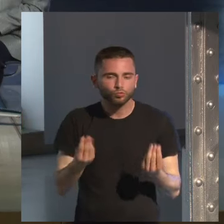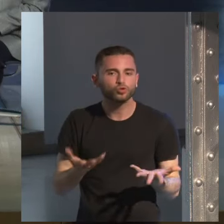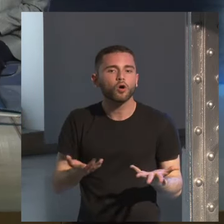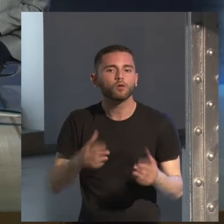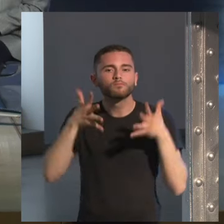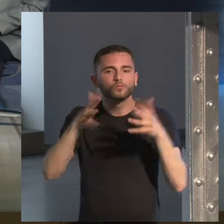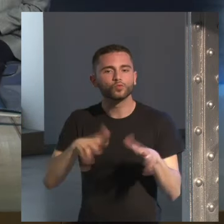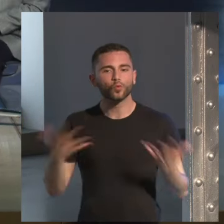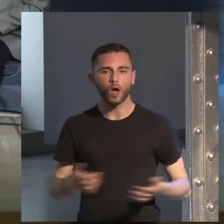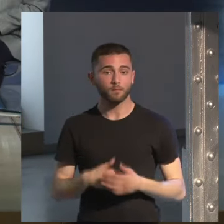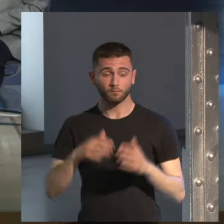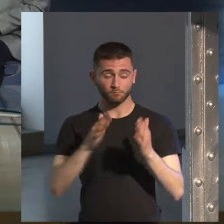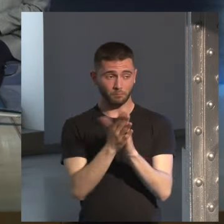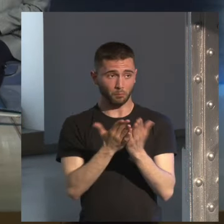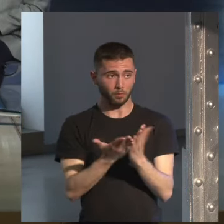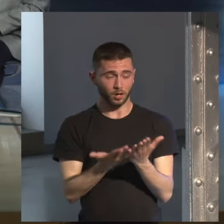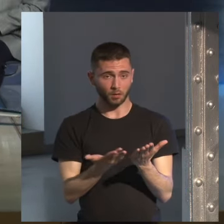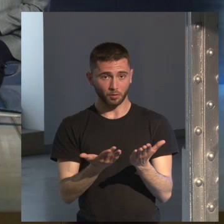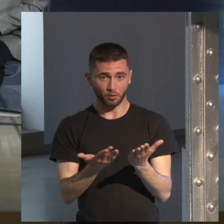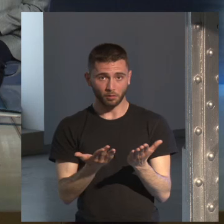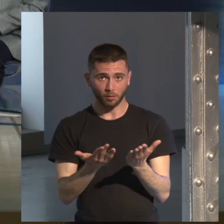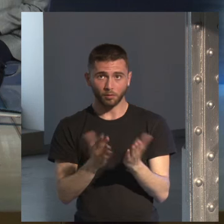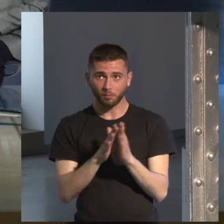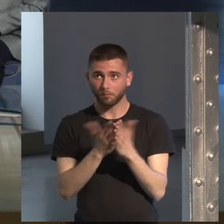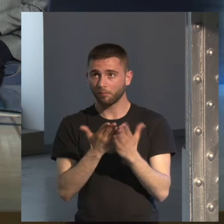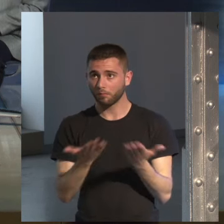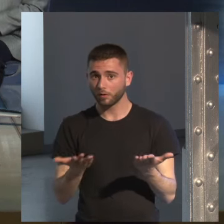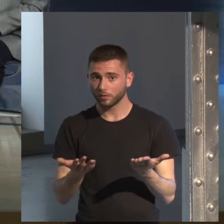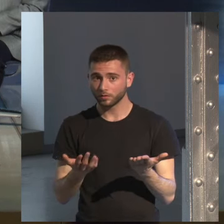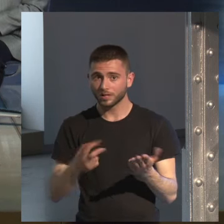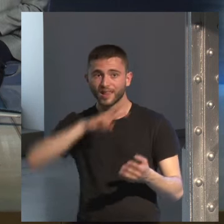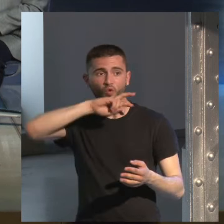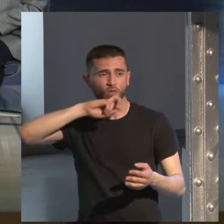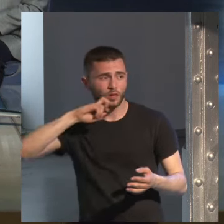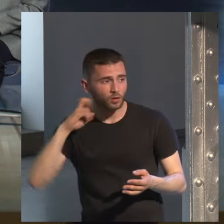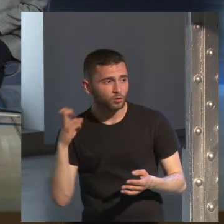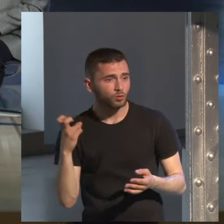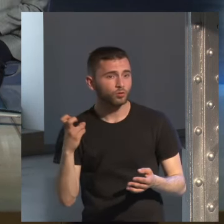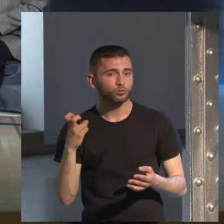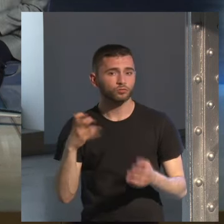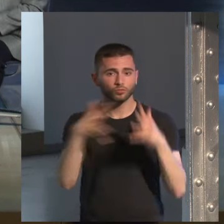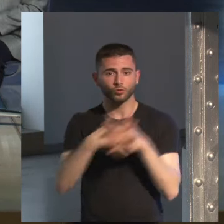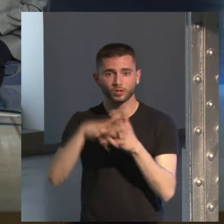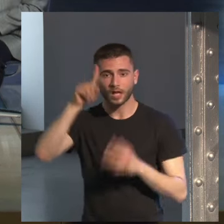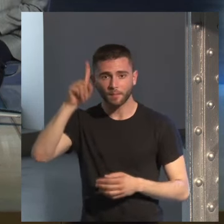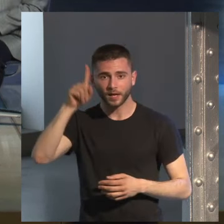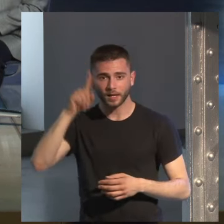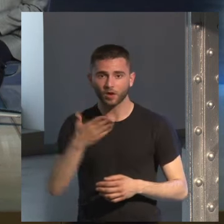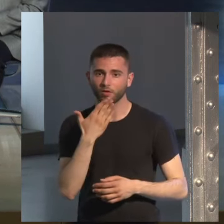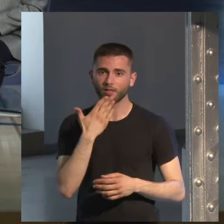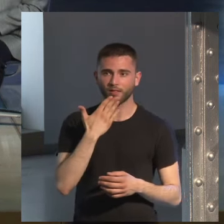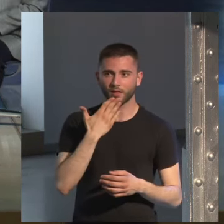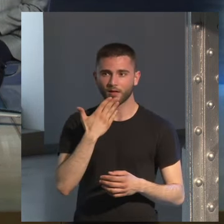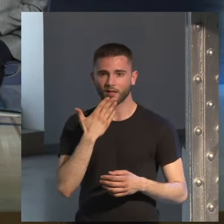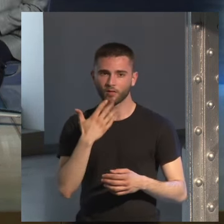pues cualquier libro de todos los judíos norteamericanos de una cierta edad o